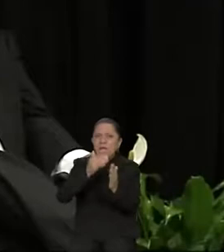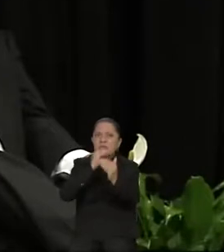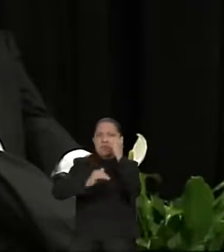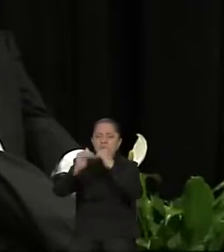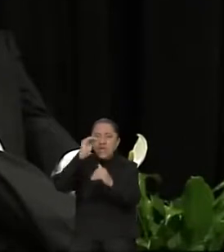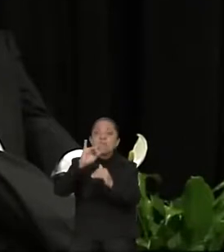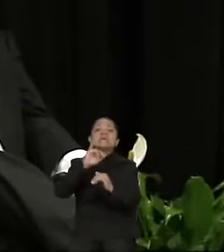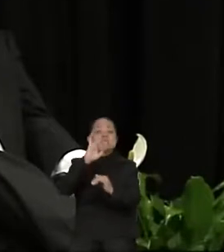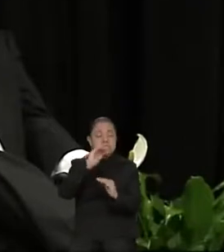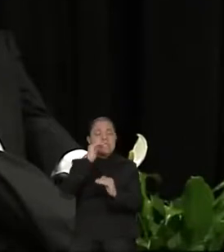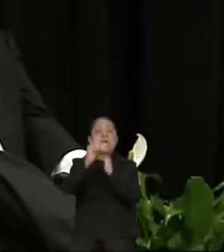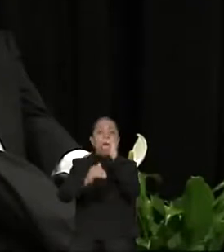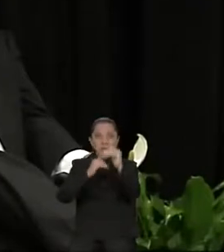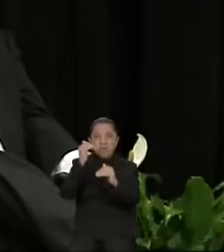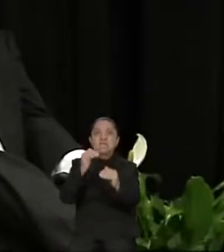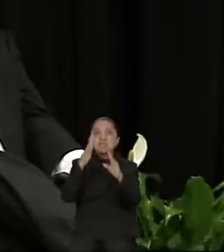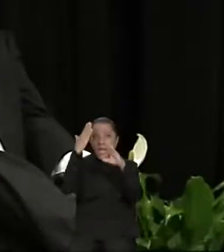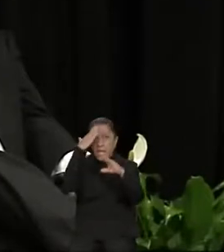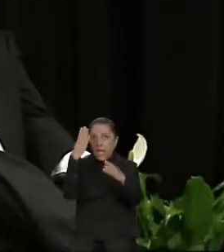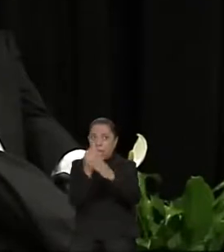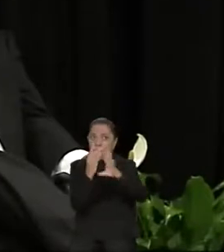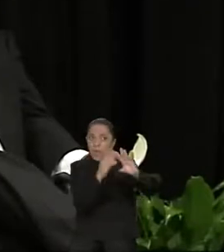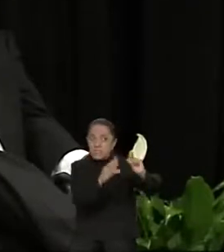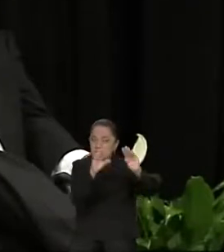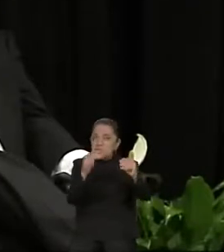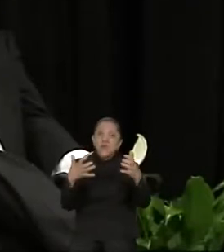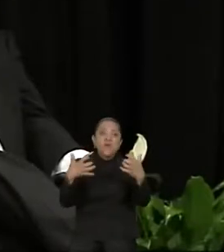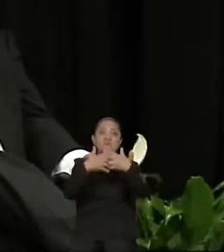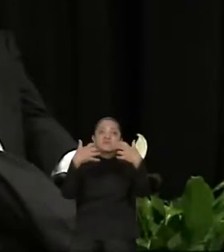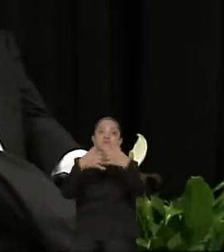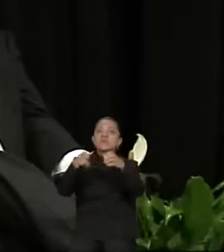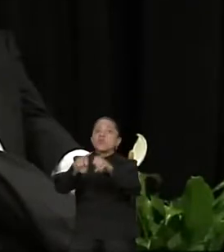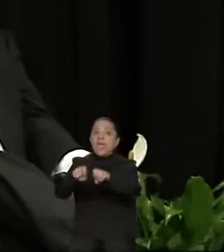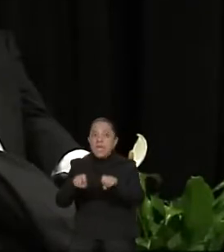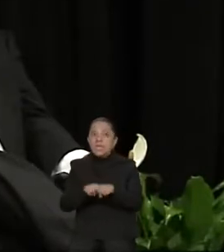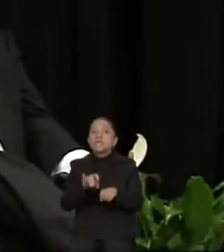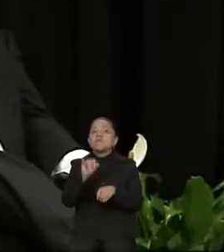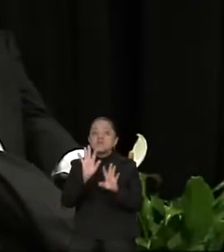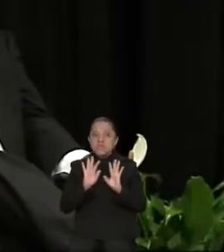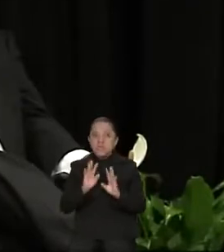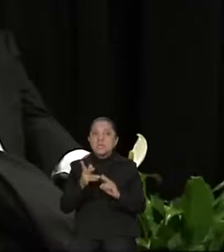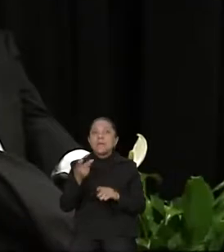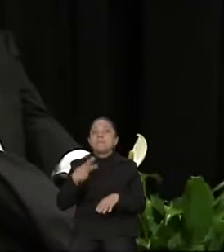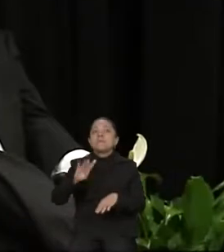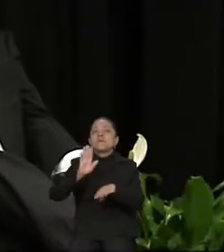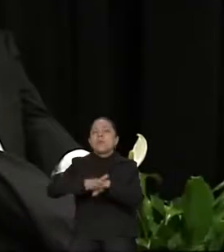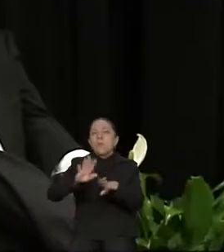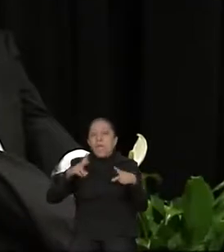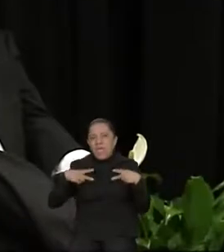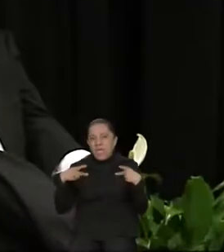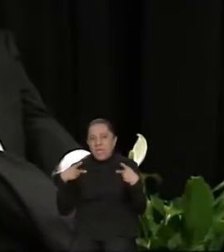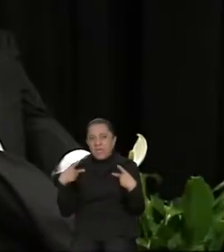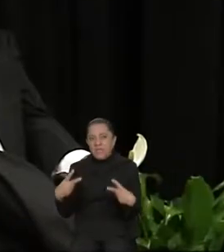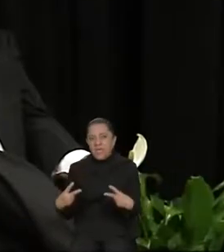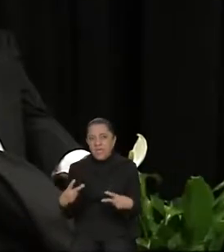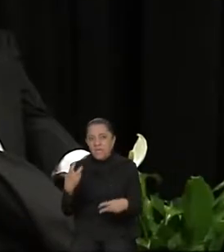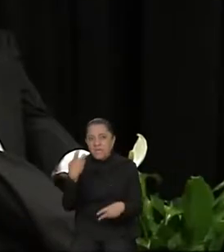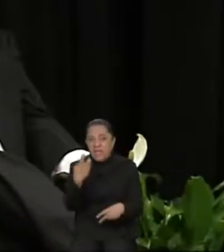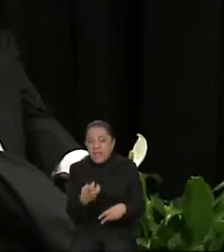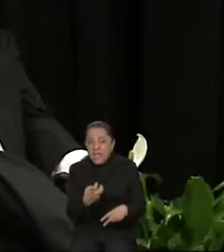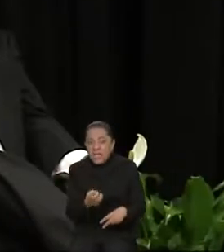infraestructura, sin duda en equipamiento, pero la parte más endeble de este modelo tiene que ver con los elementos